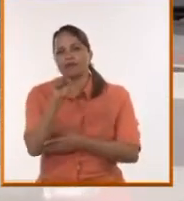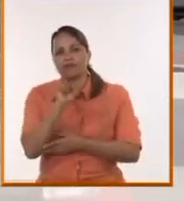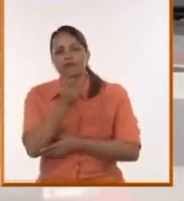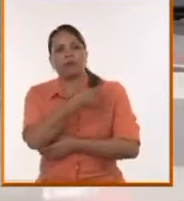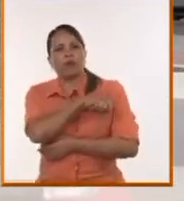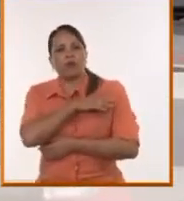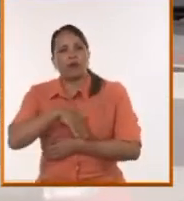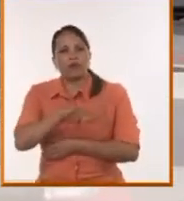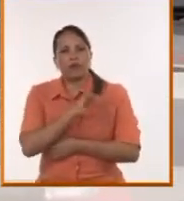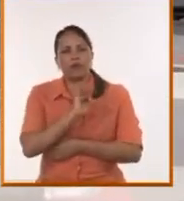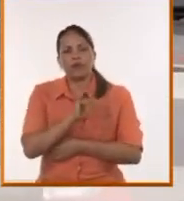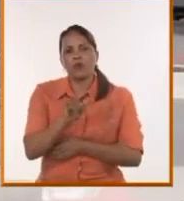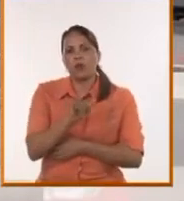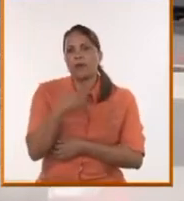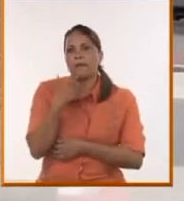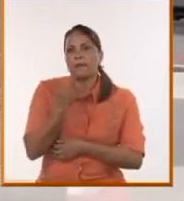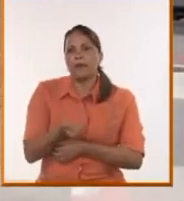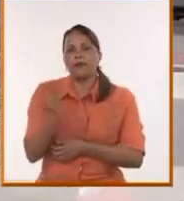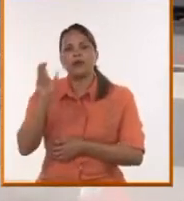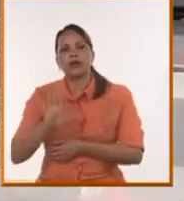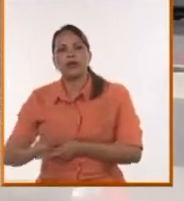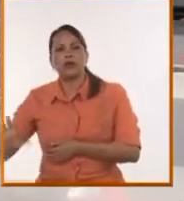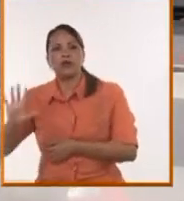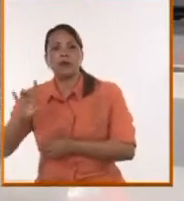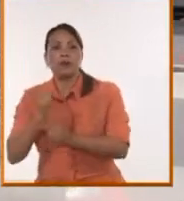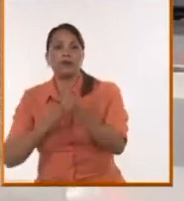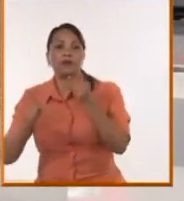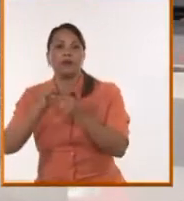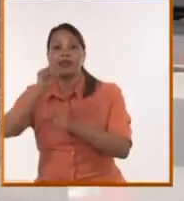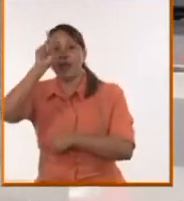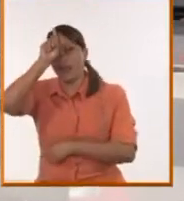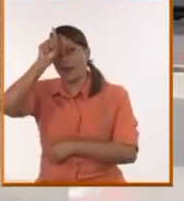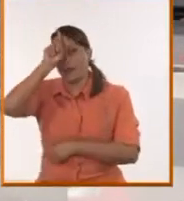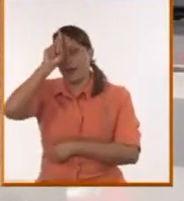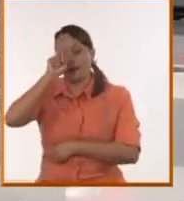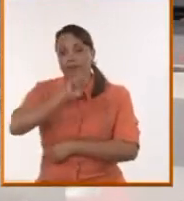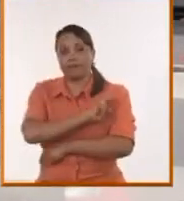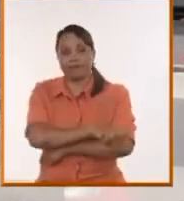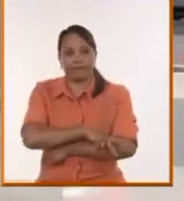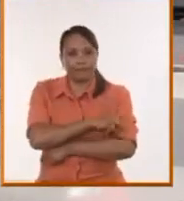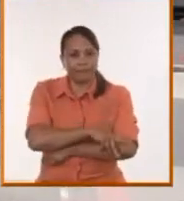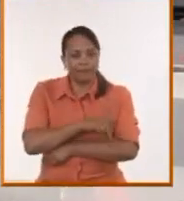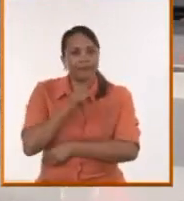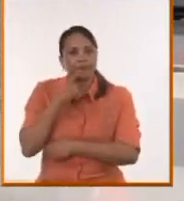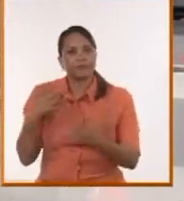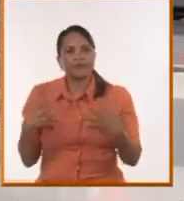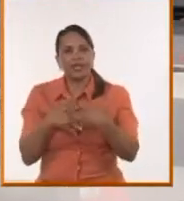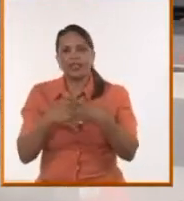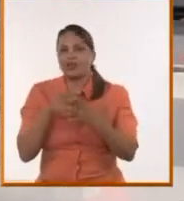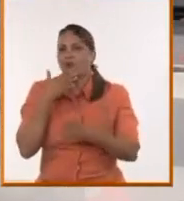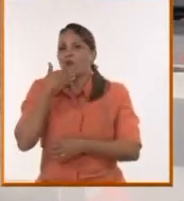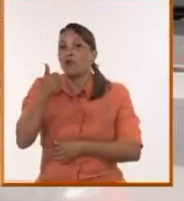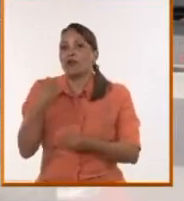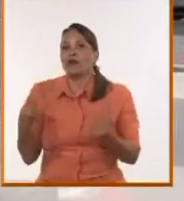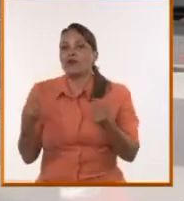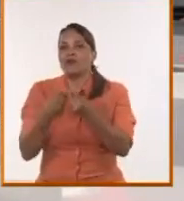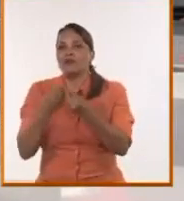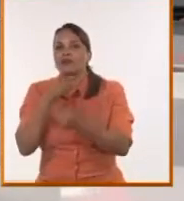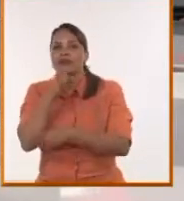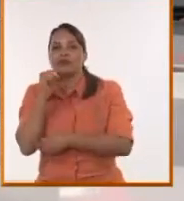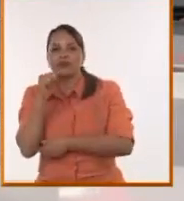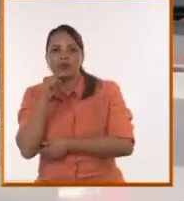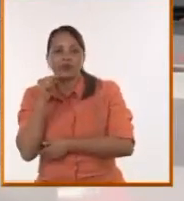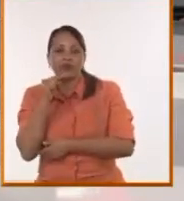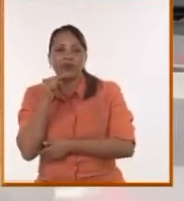como la de Europa, y sobre todo por ejemplo Alemania, que tenía unas relaciones extraordinarias con Rusia, que podía